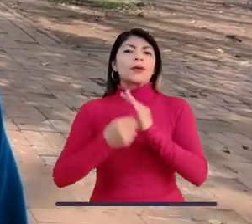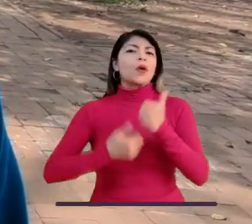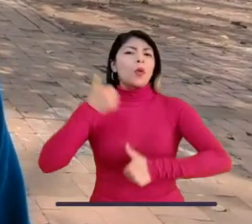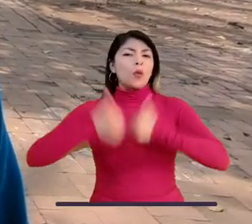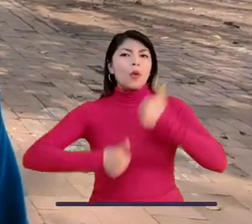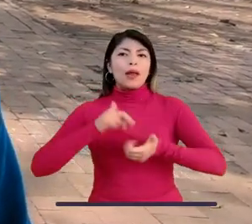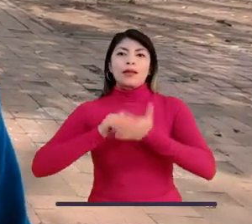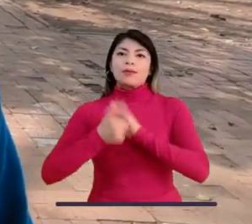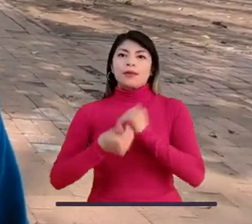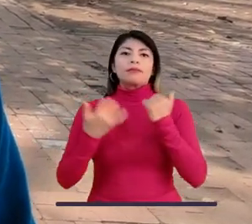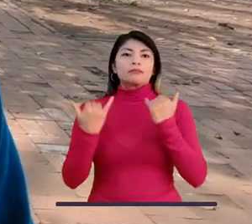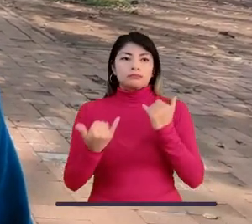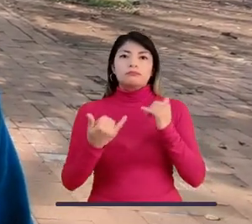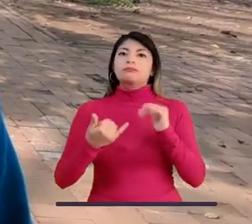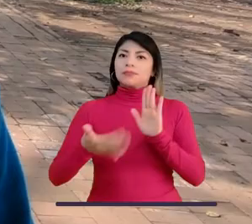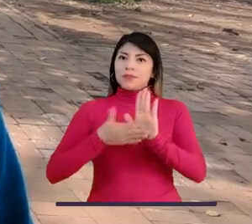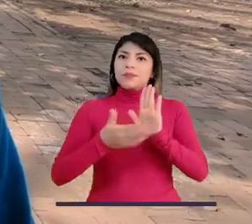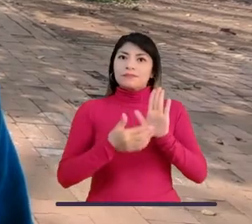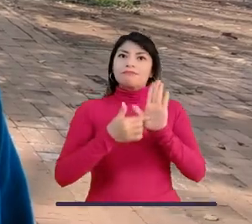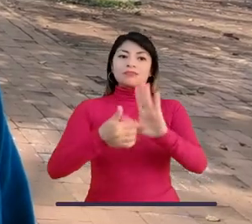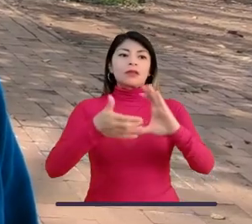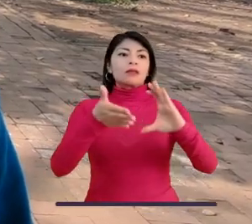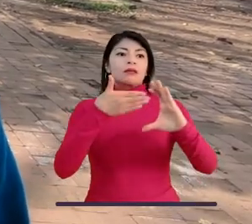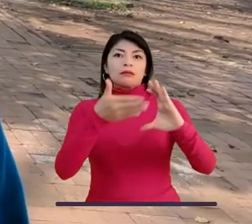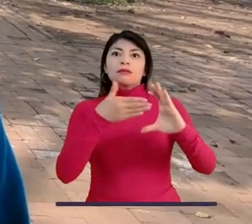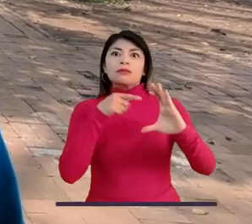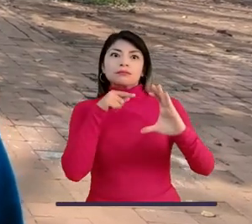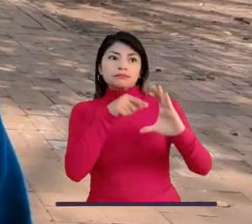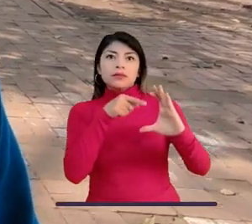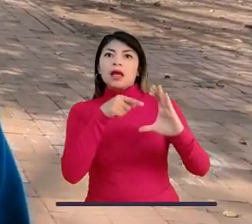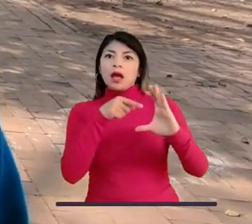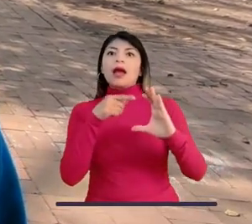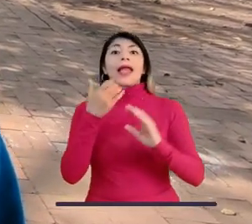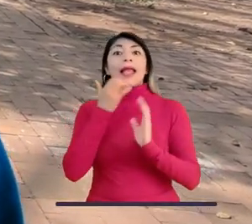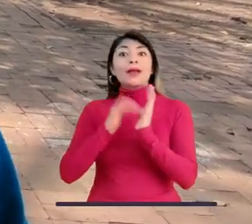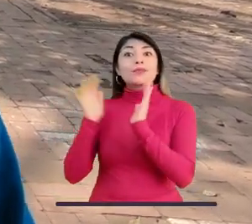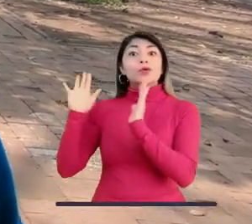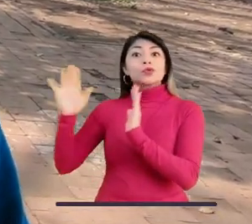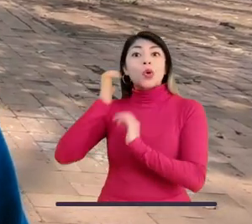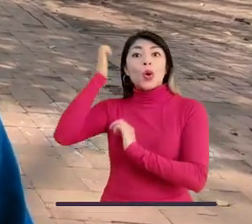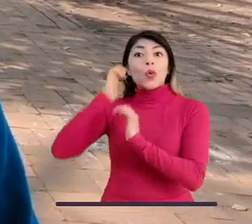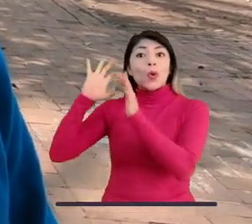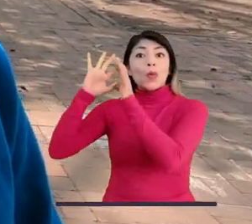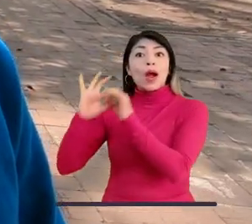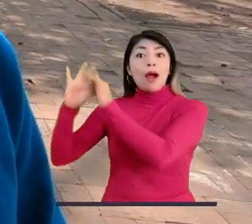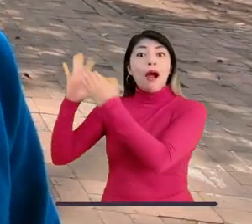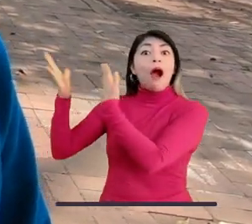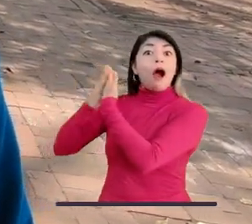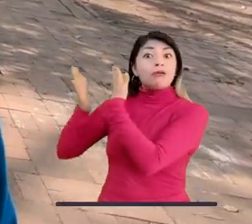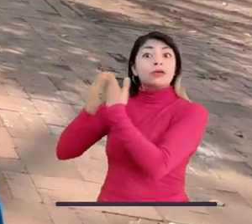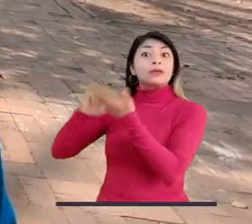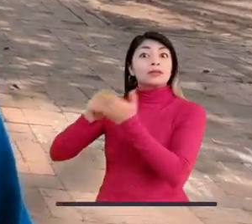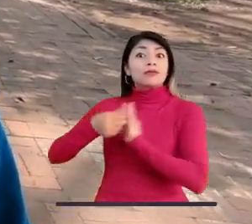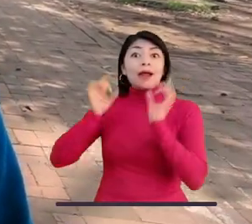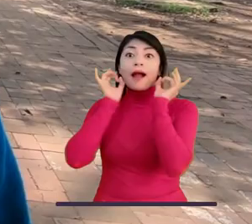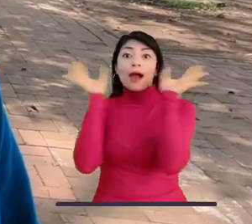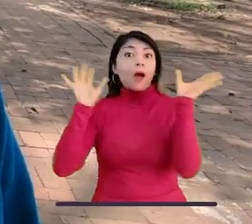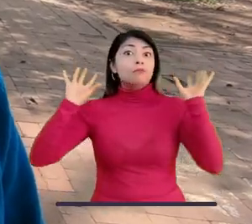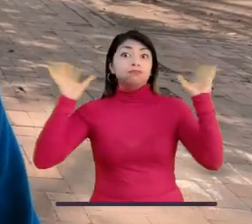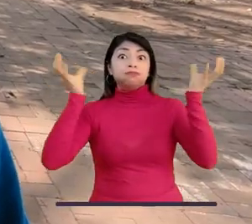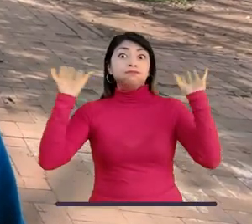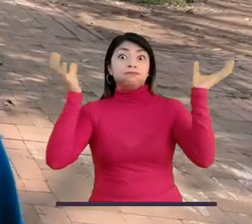donde se podía evidenciar que la crisis climática era real. La Unión Europea estaba declarando la emergencia